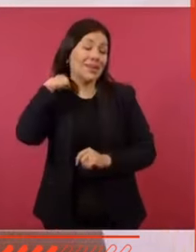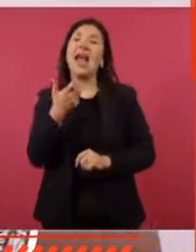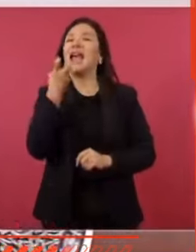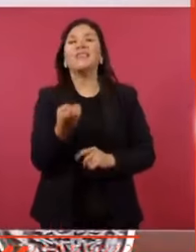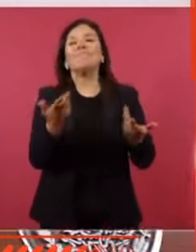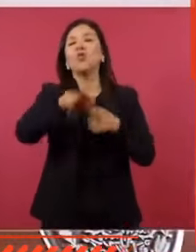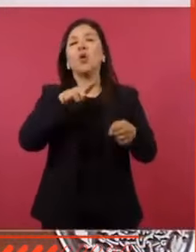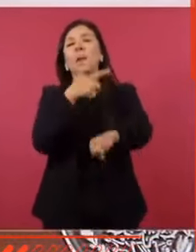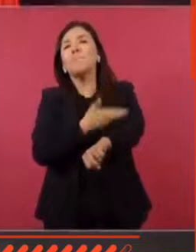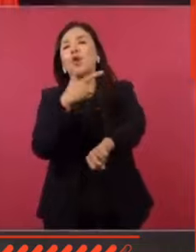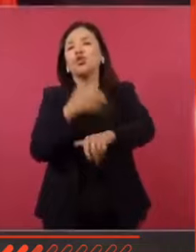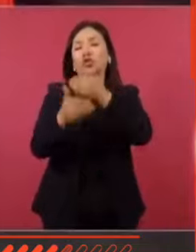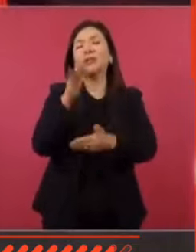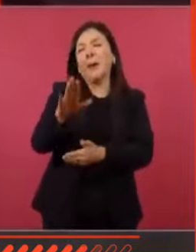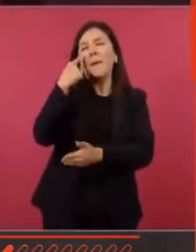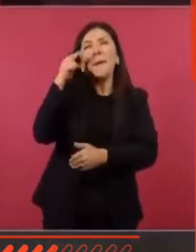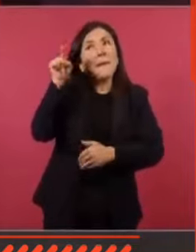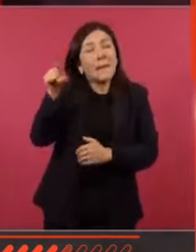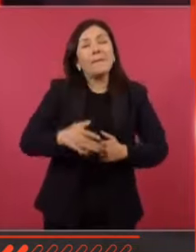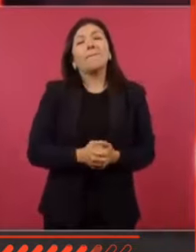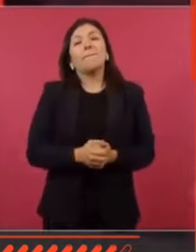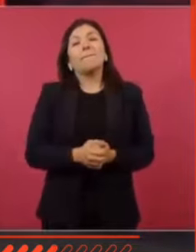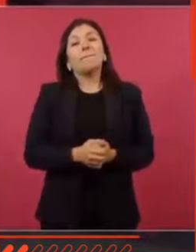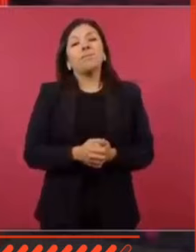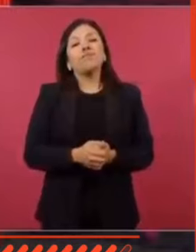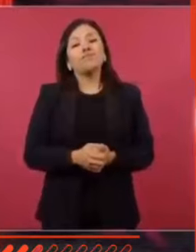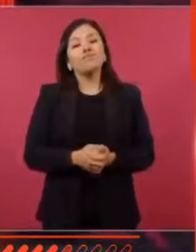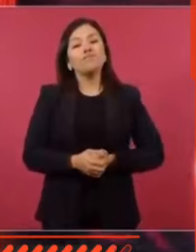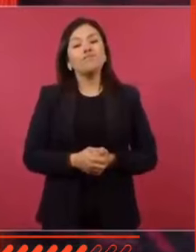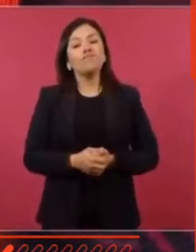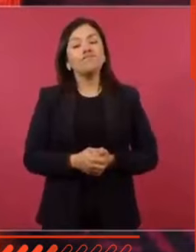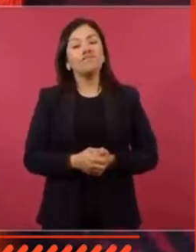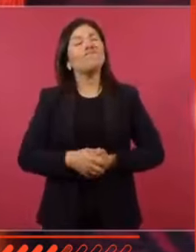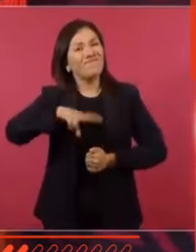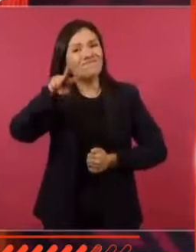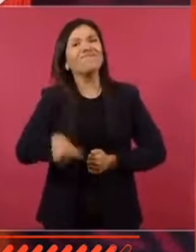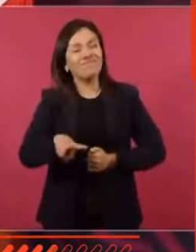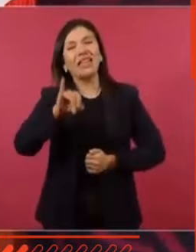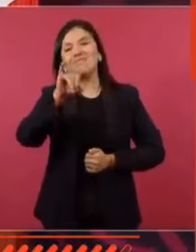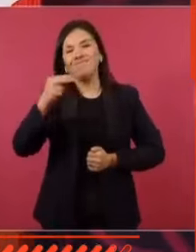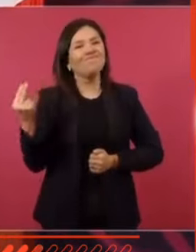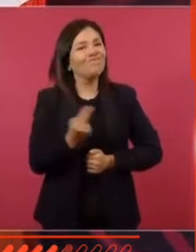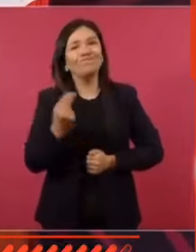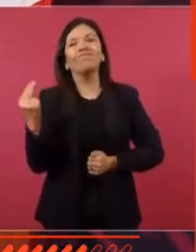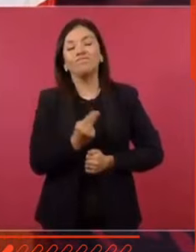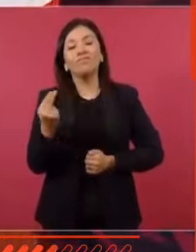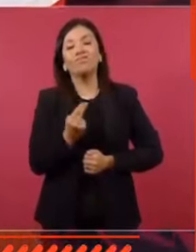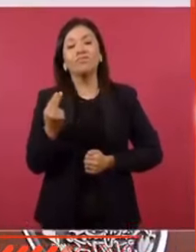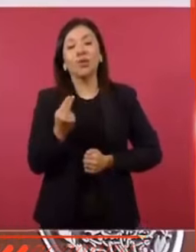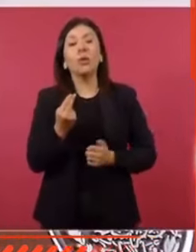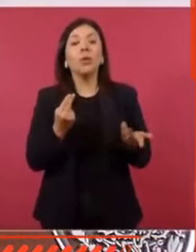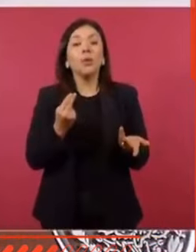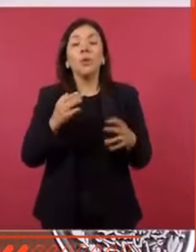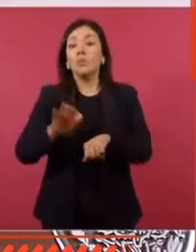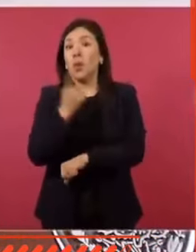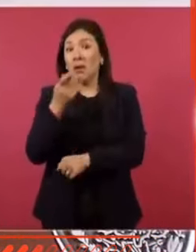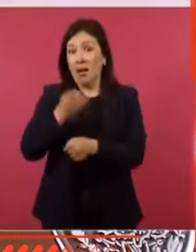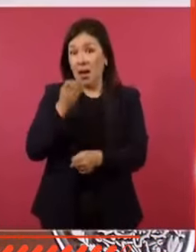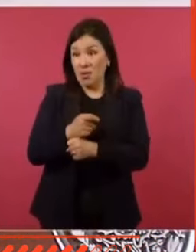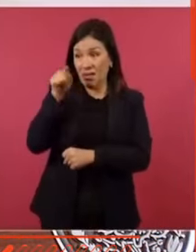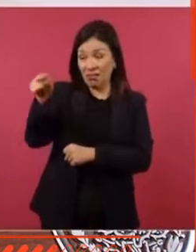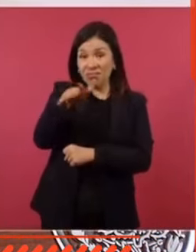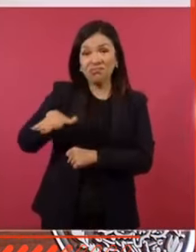Son procesos. El caso del Poder Judicial es necesario porque está completamente